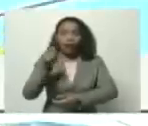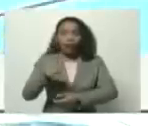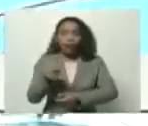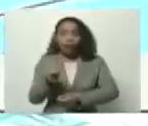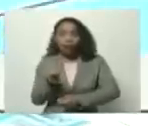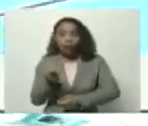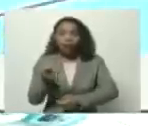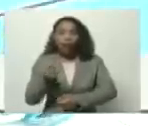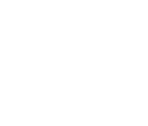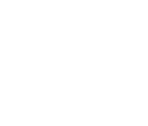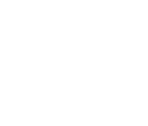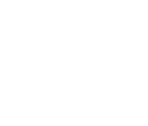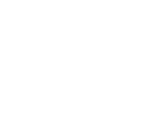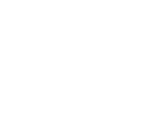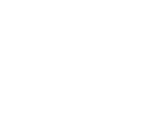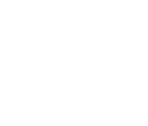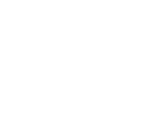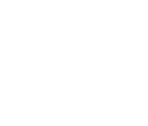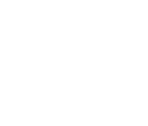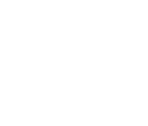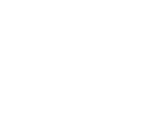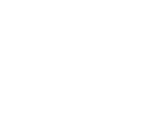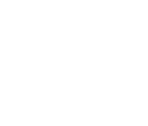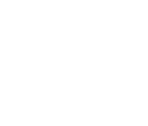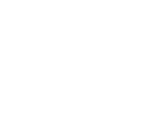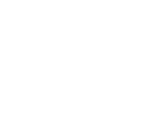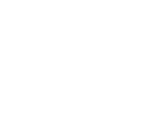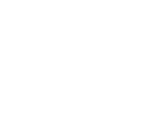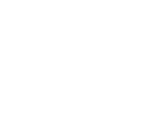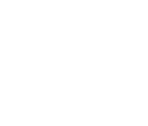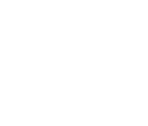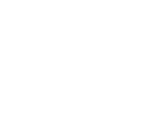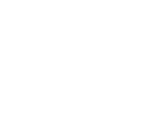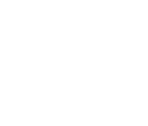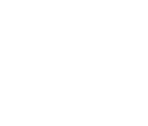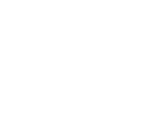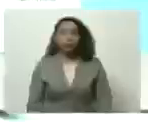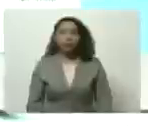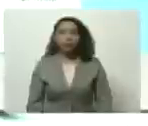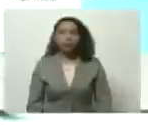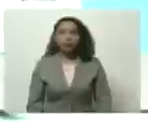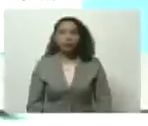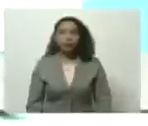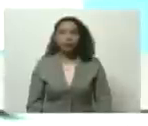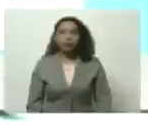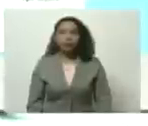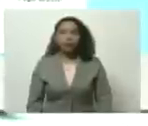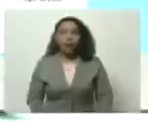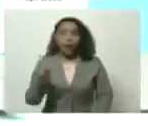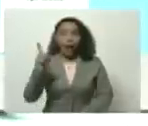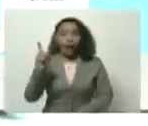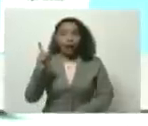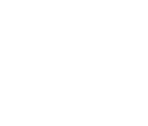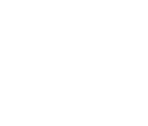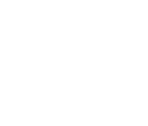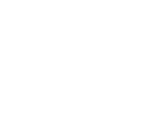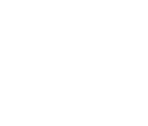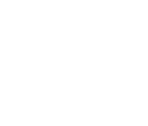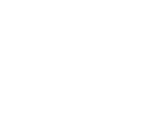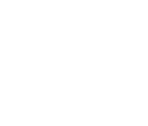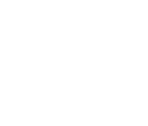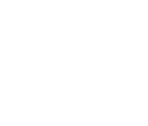importa, de cualquier país. El banco se va a conectar a Pagomóvil. Fíjense cómo nosotros